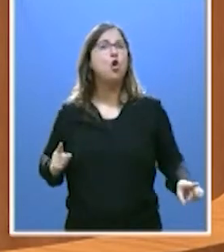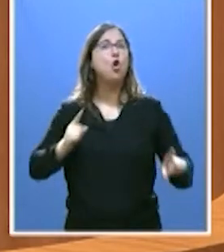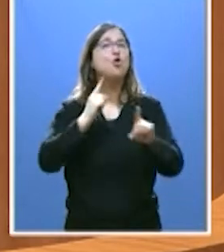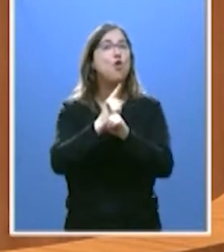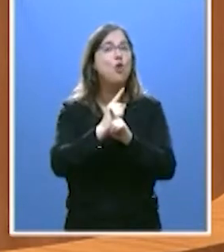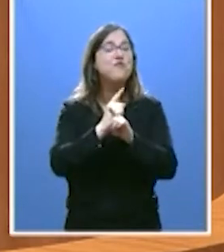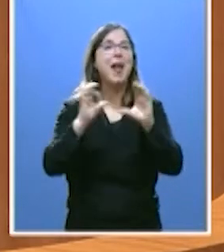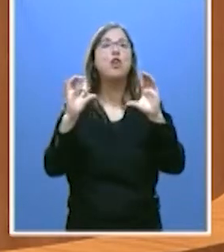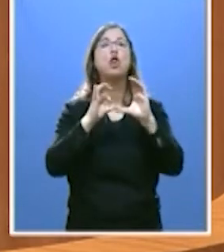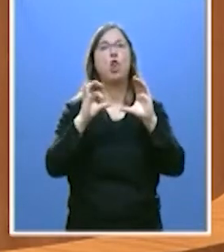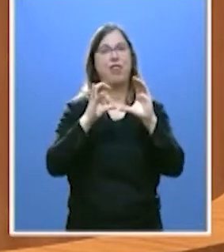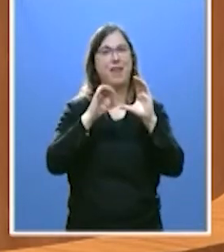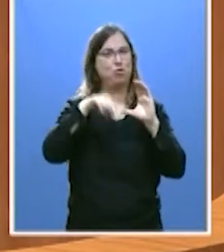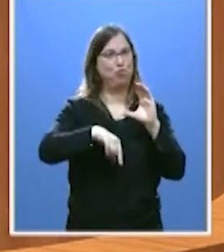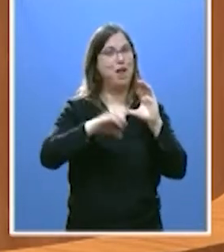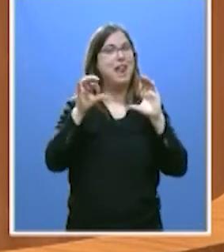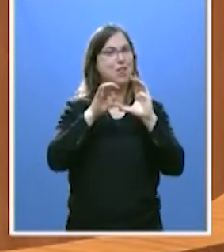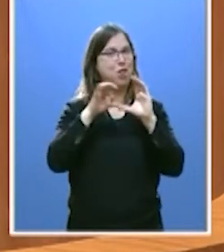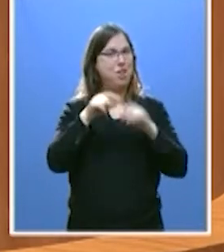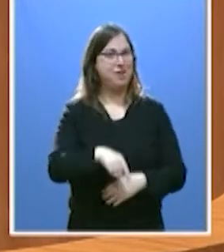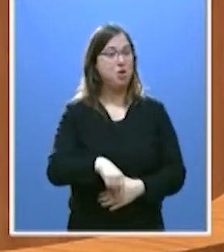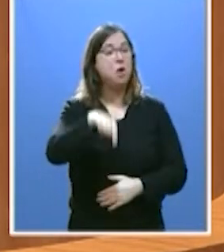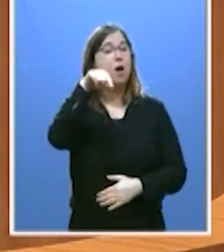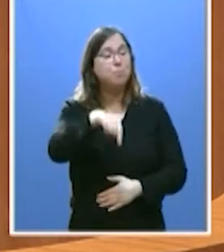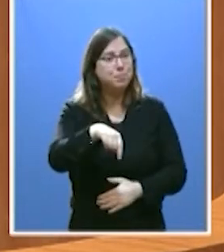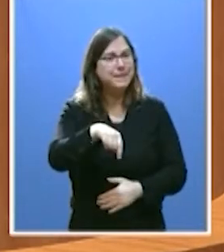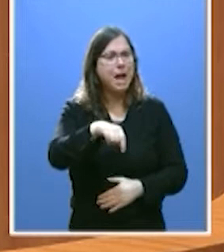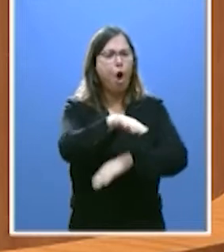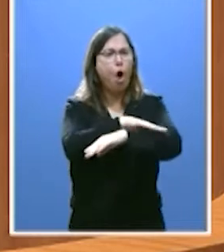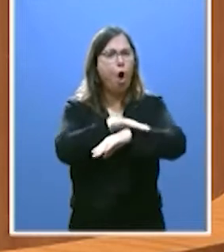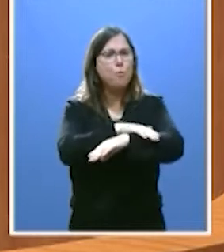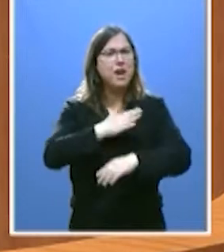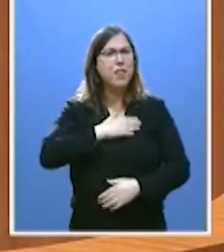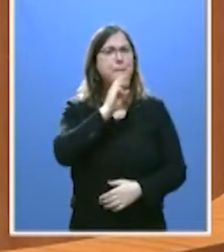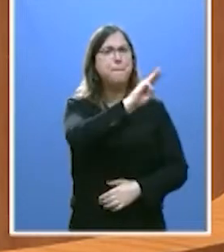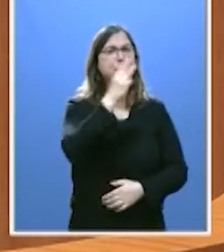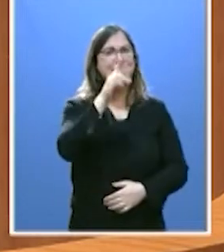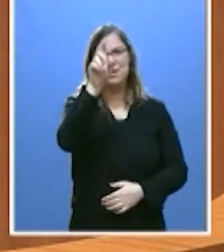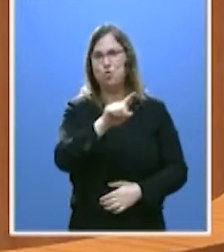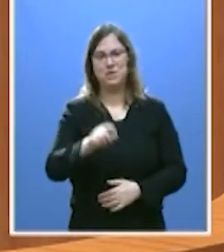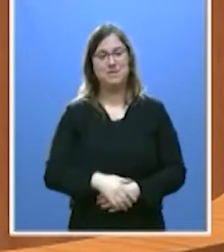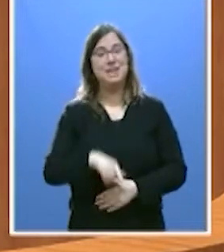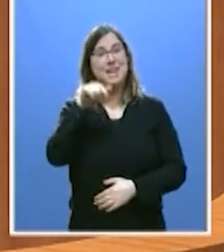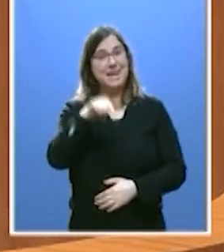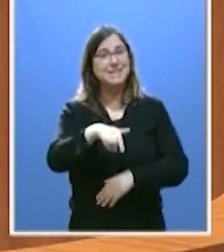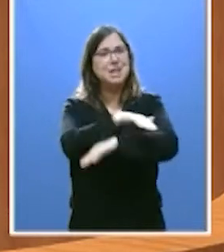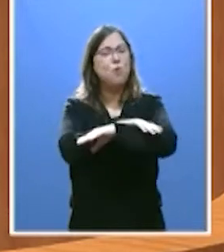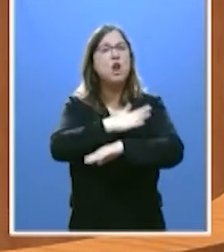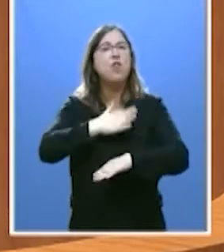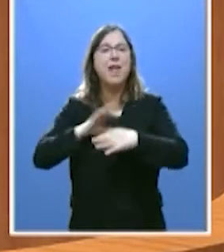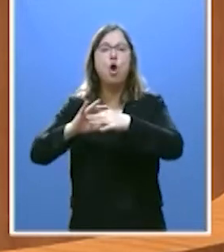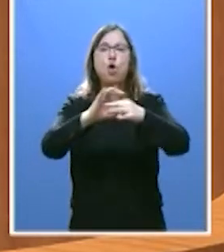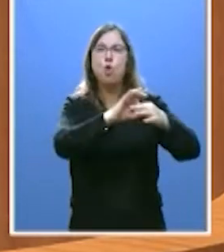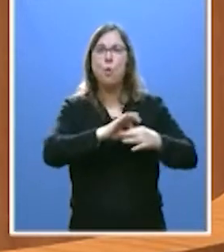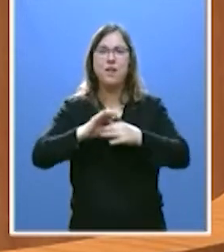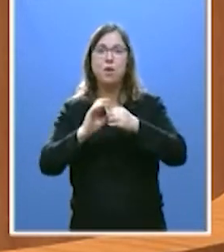Ciudadanos. Porque este no es un gobierno del Partido Popular. Este es un gobierno de coalición en el que